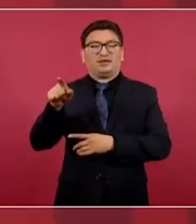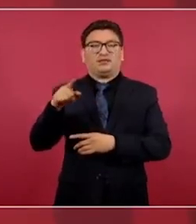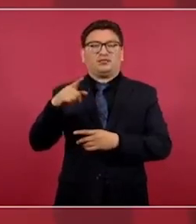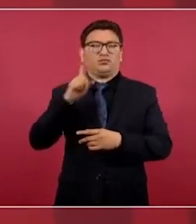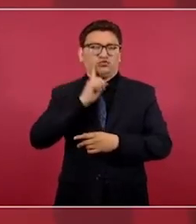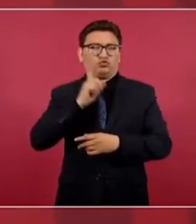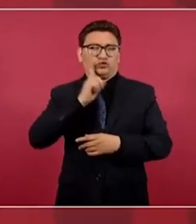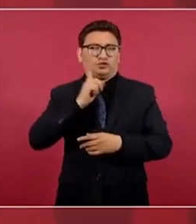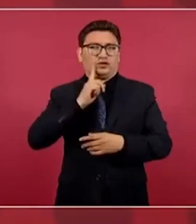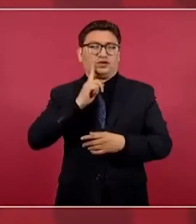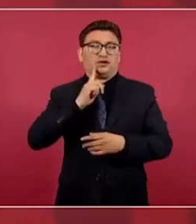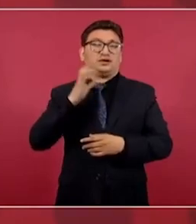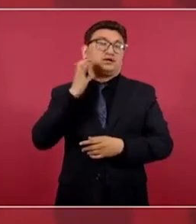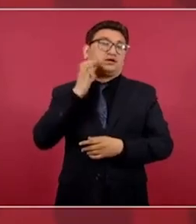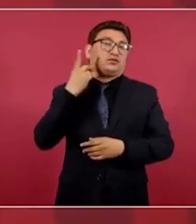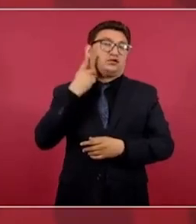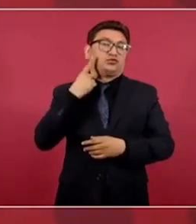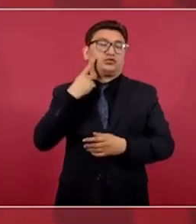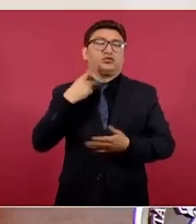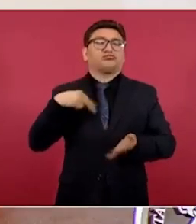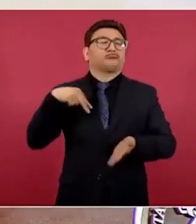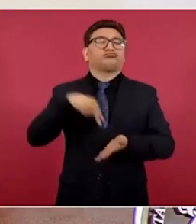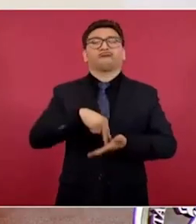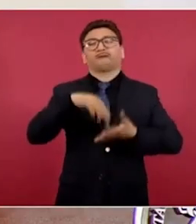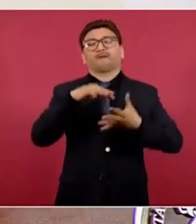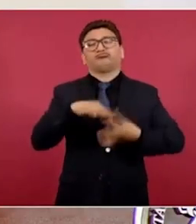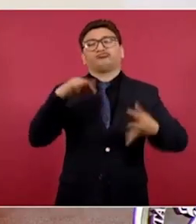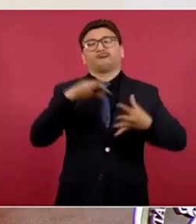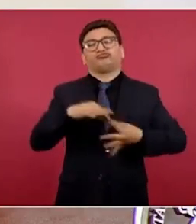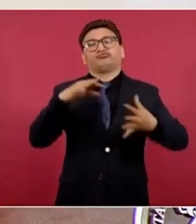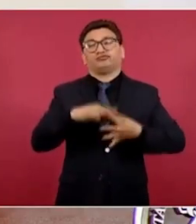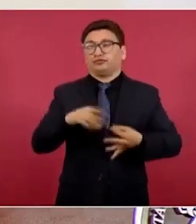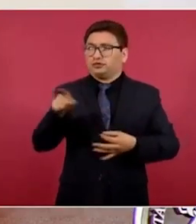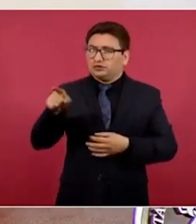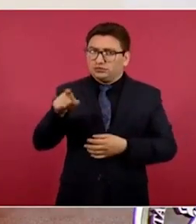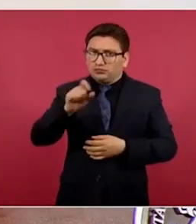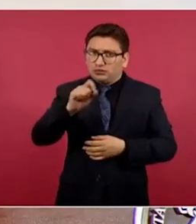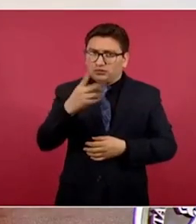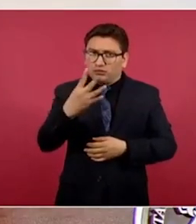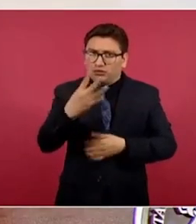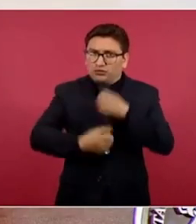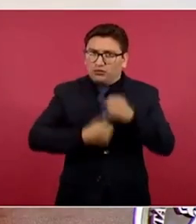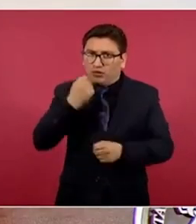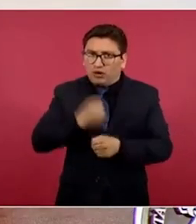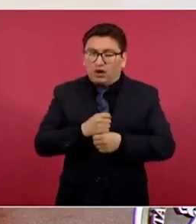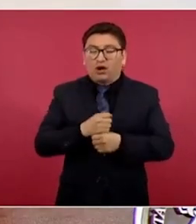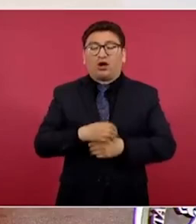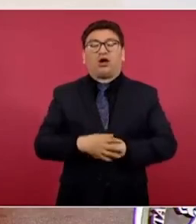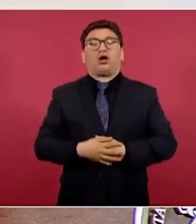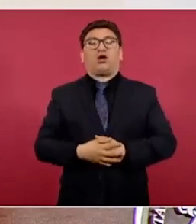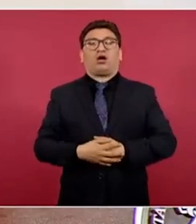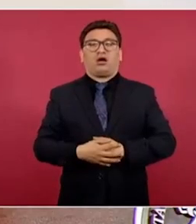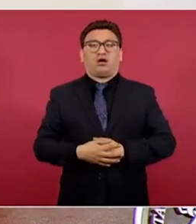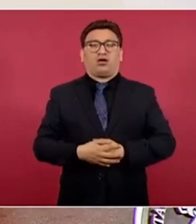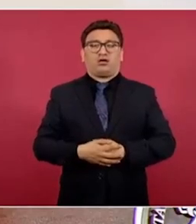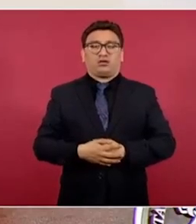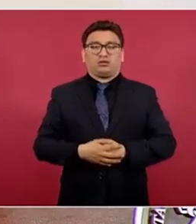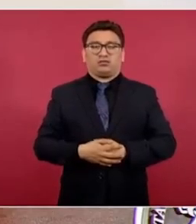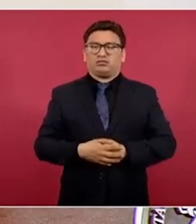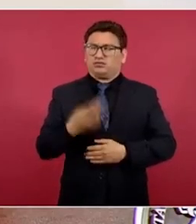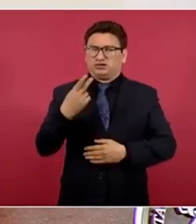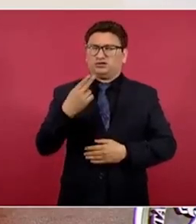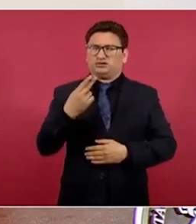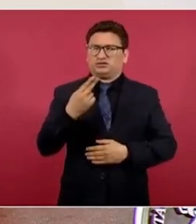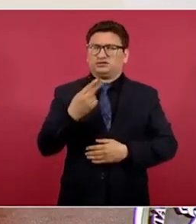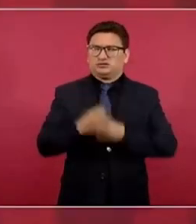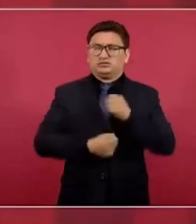en la Cámara de Diputados, que tiene 24 años, 25,